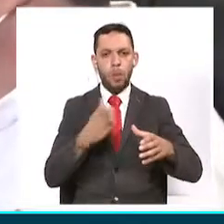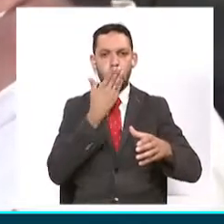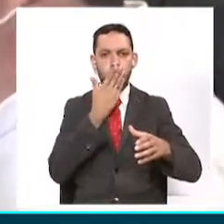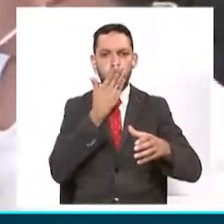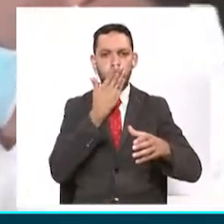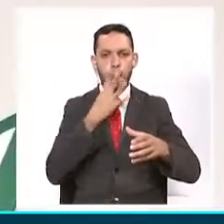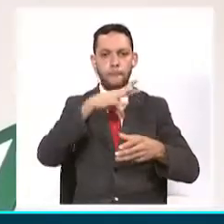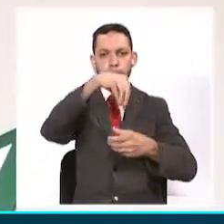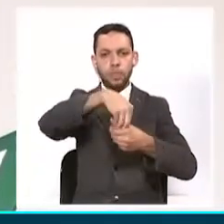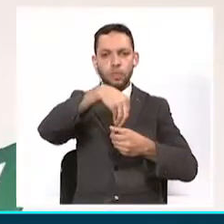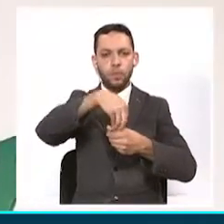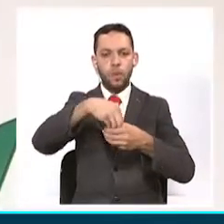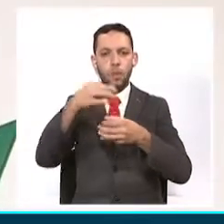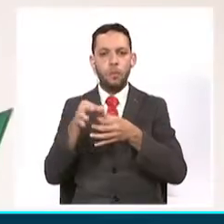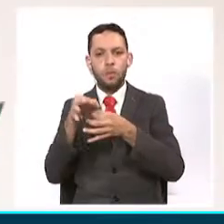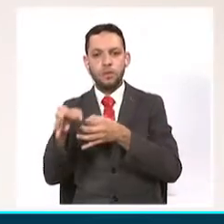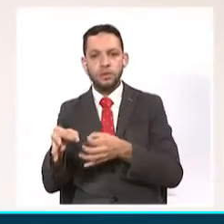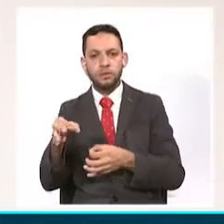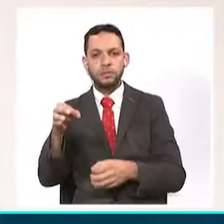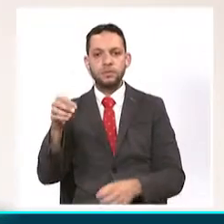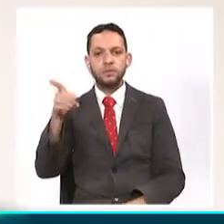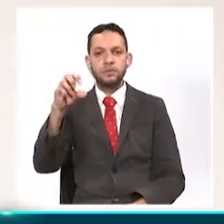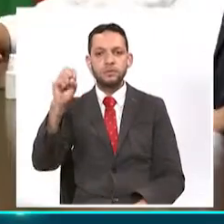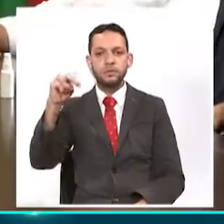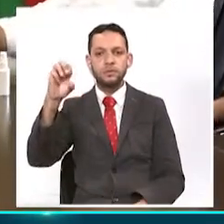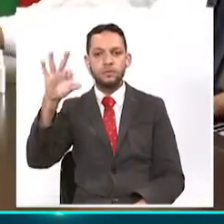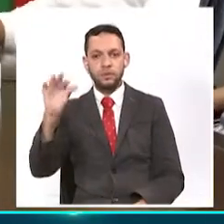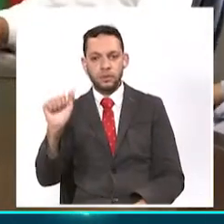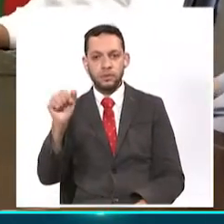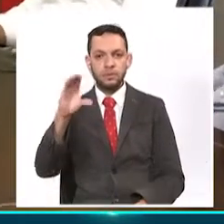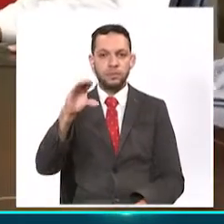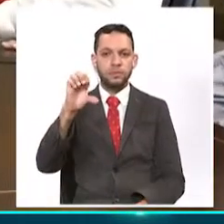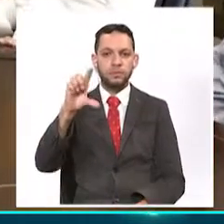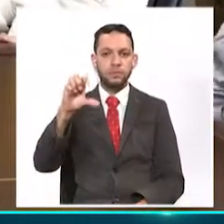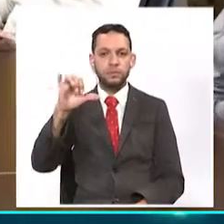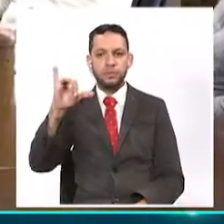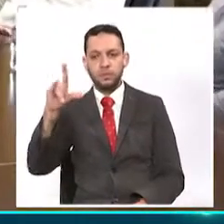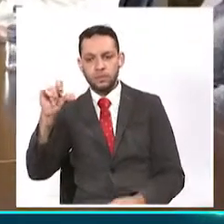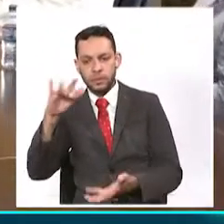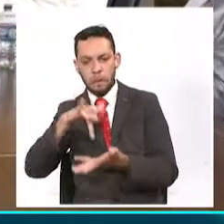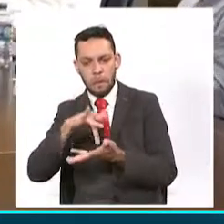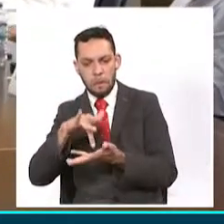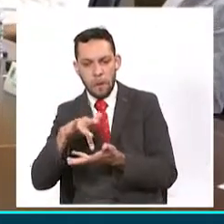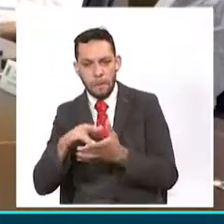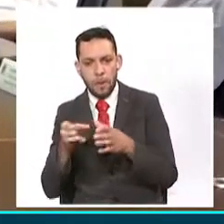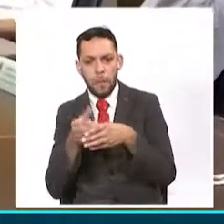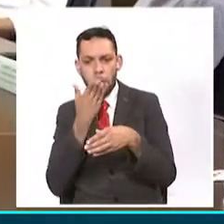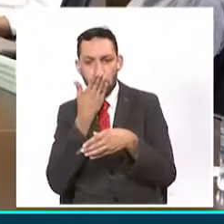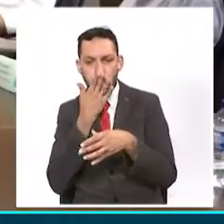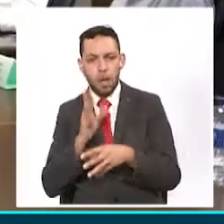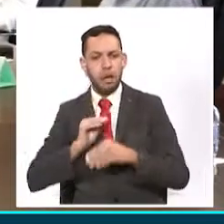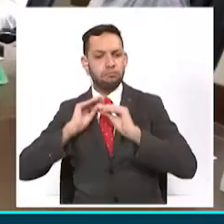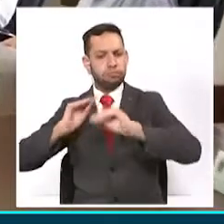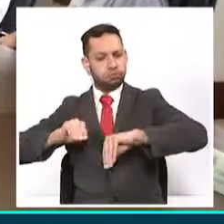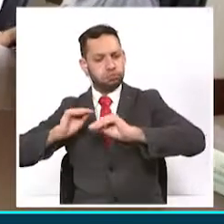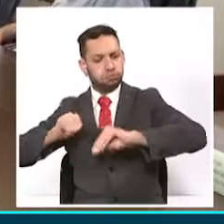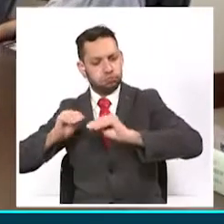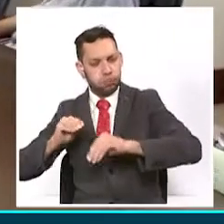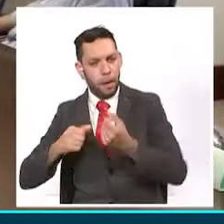Santa Cecilia. Ese centro de formación que va a apostar a la parte agroindustrial